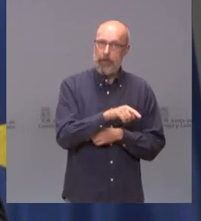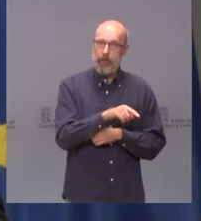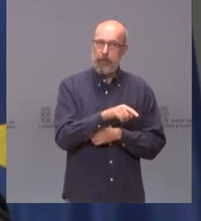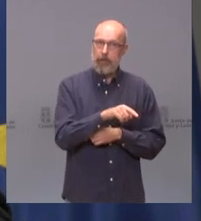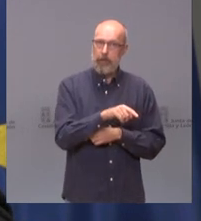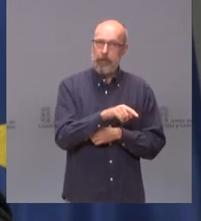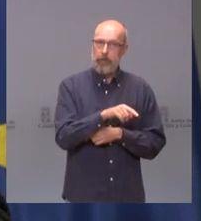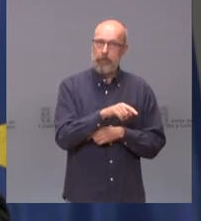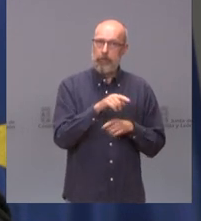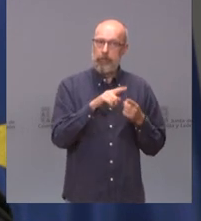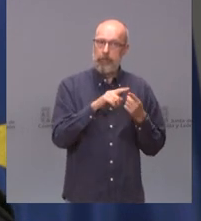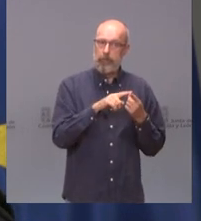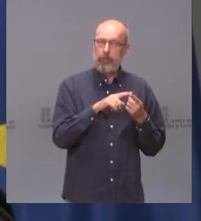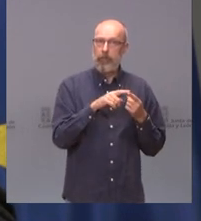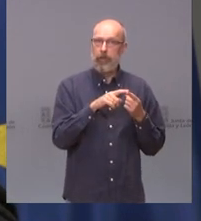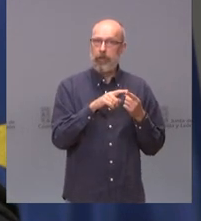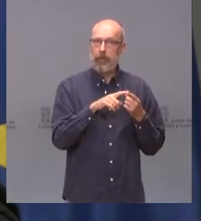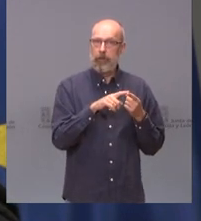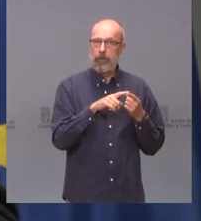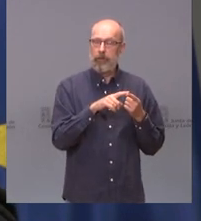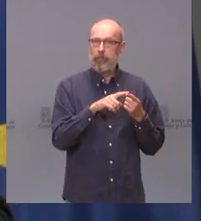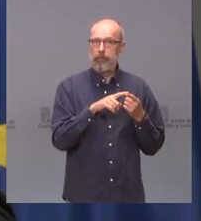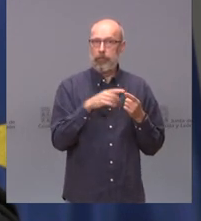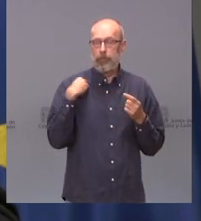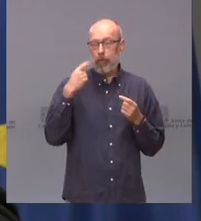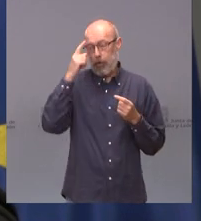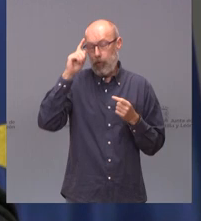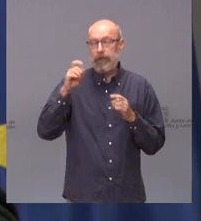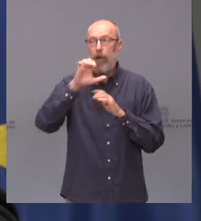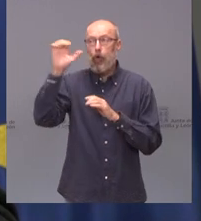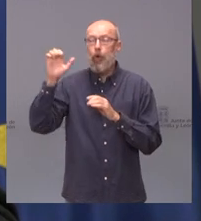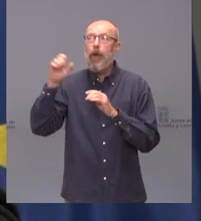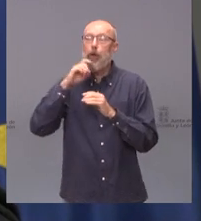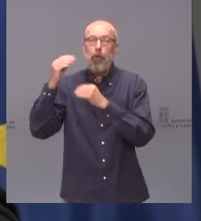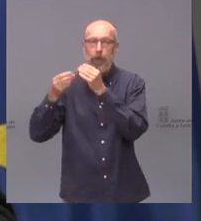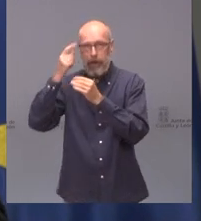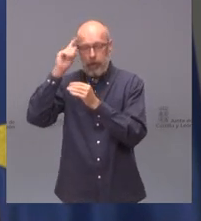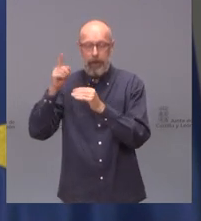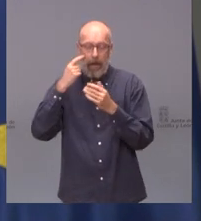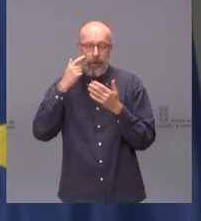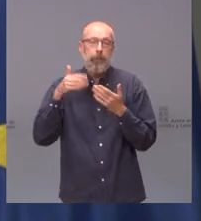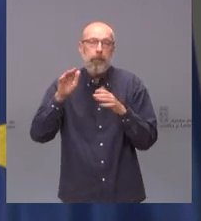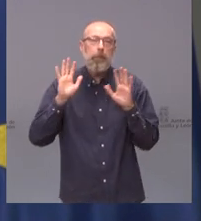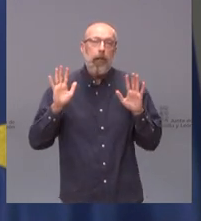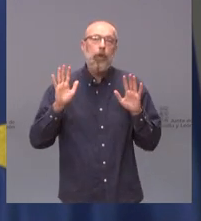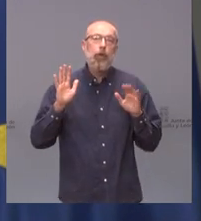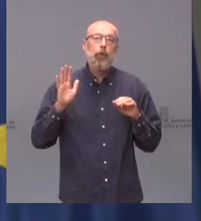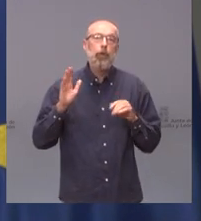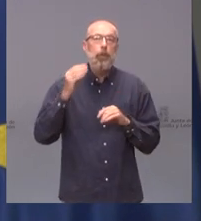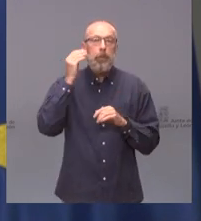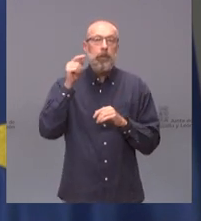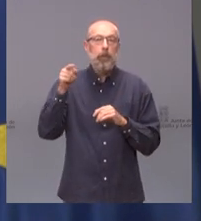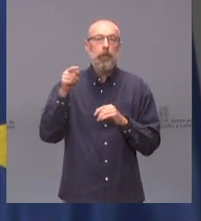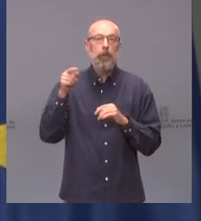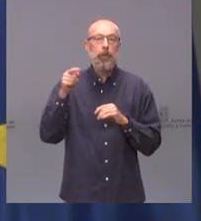no creo que el planteamiento en toda Europa, no se los sé decir con precisión, hay que ver cómo va a encajar, no creo que el planteamiento sea